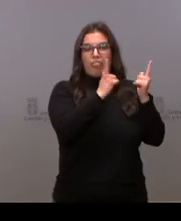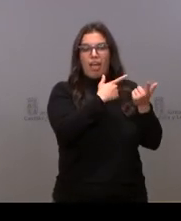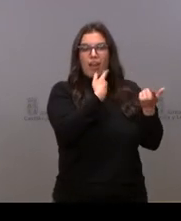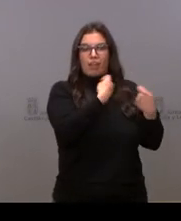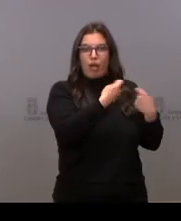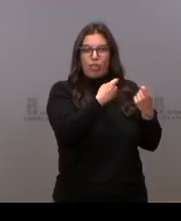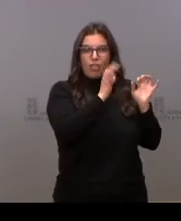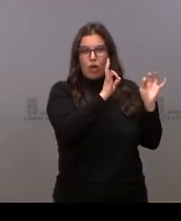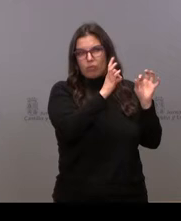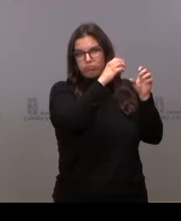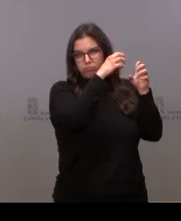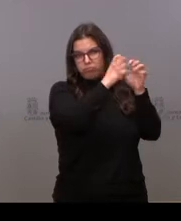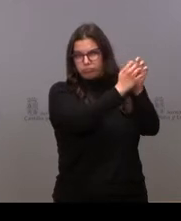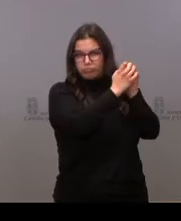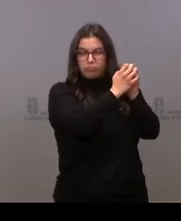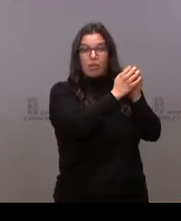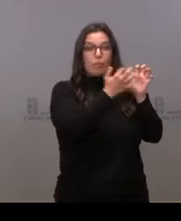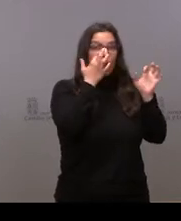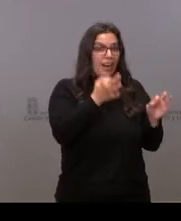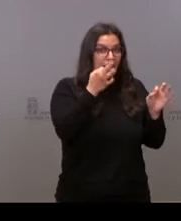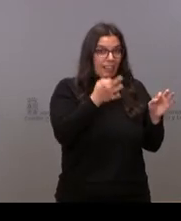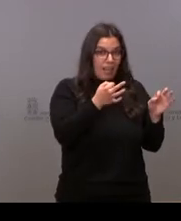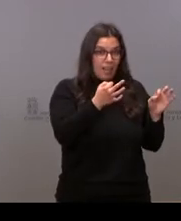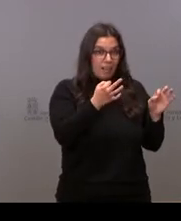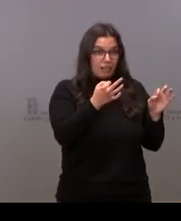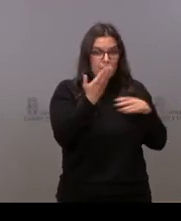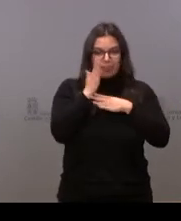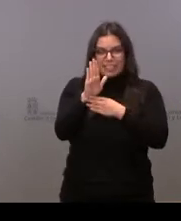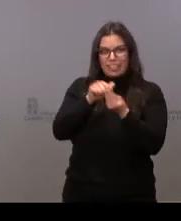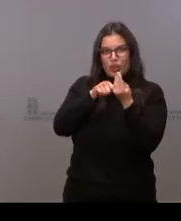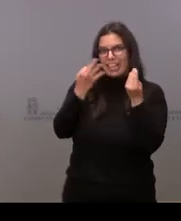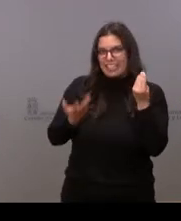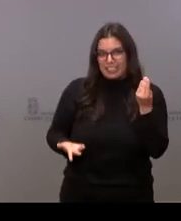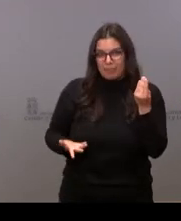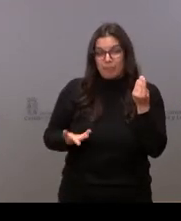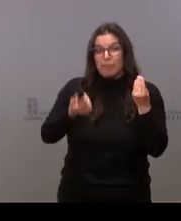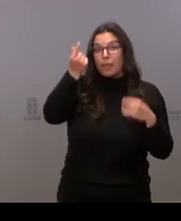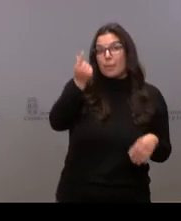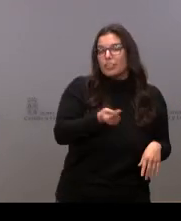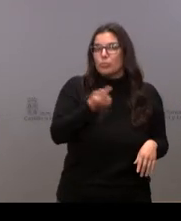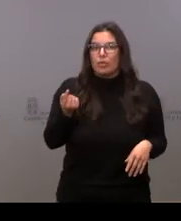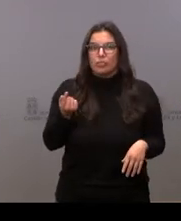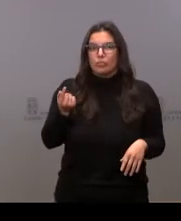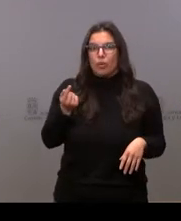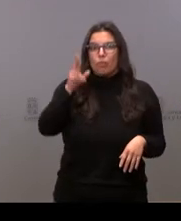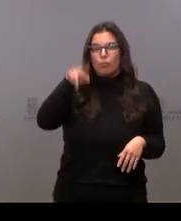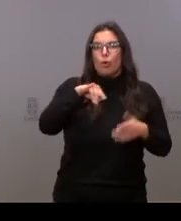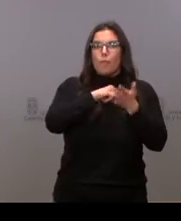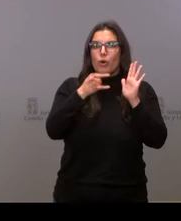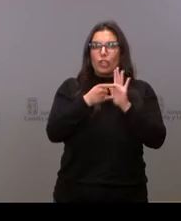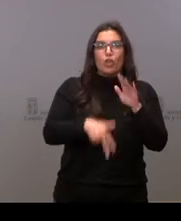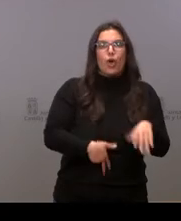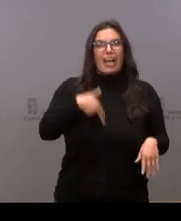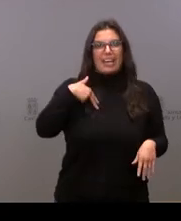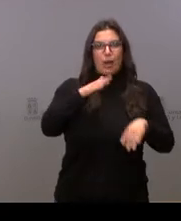olvidamos de lo que tenemos entre manos. Los presupuestos son un proyecto global